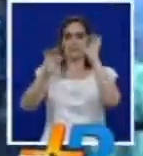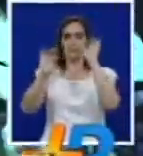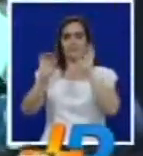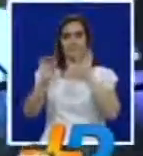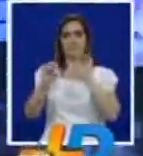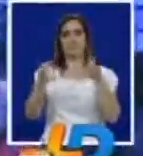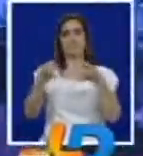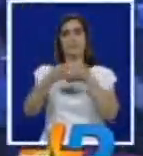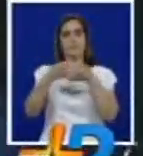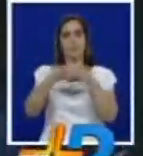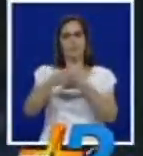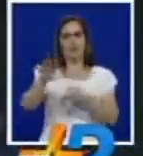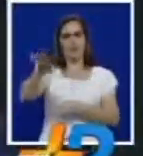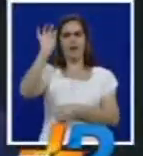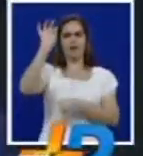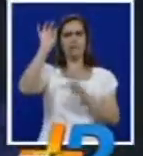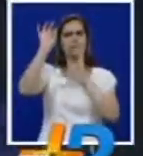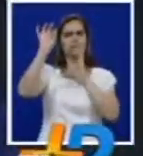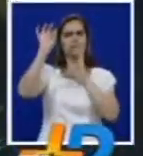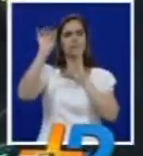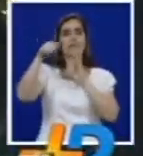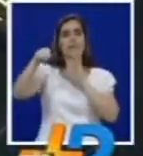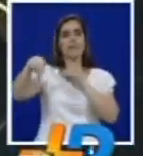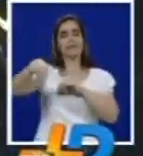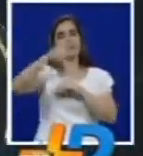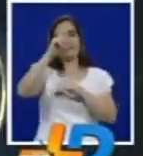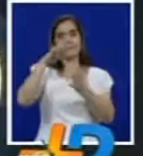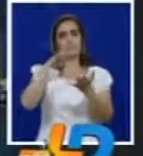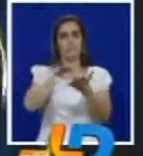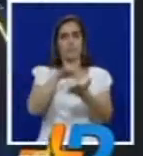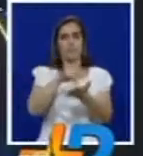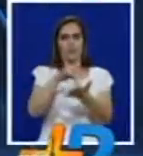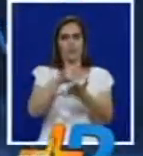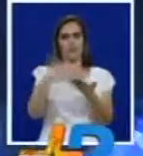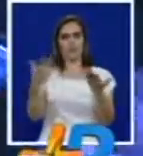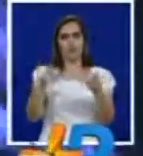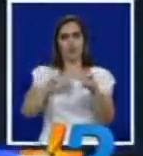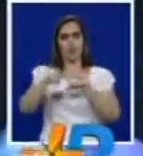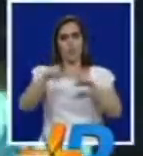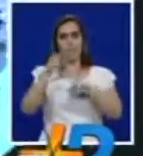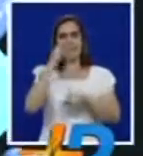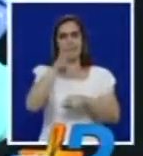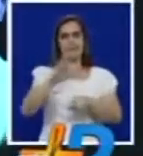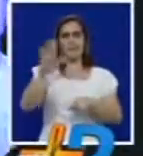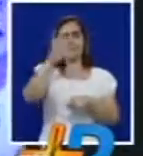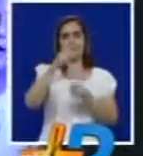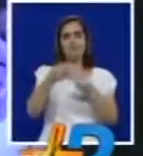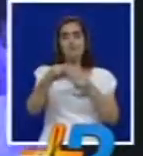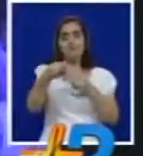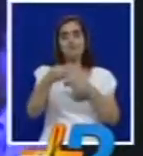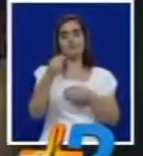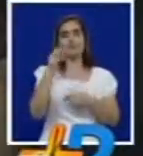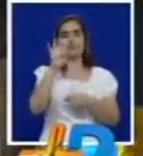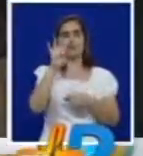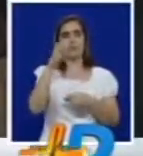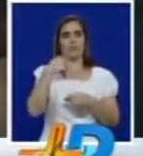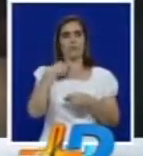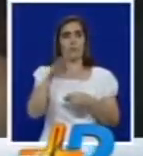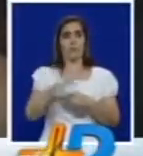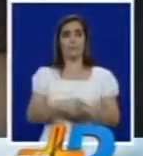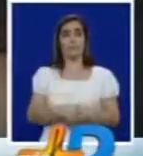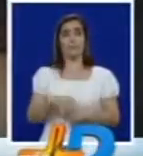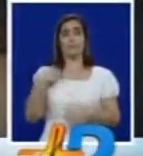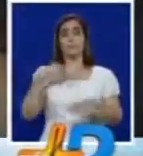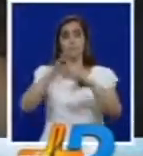final La agrupación seleccionada de esta audición tendrá la posibilidad de participar en la competencia nacional el próximo 9 de noviembre Tuvimos